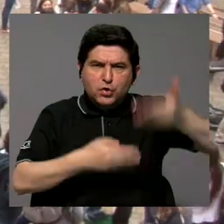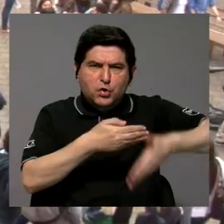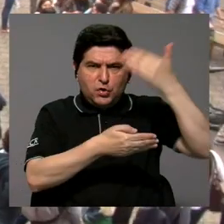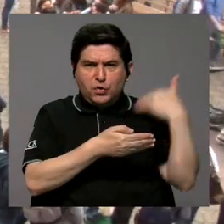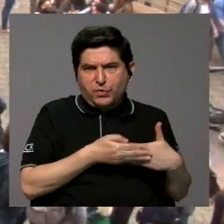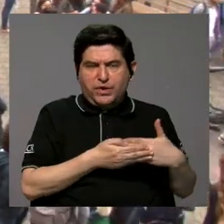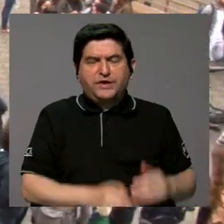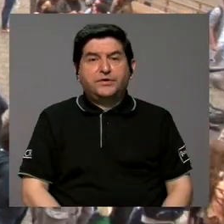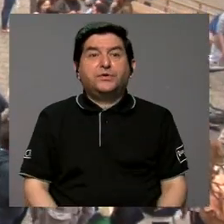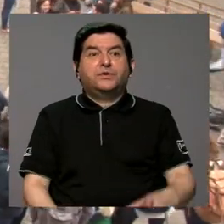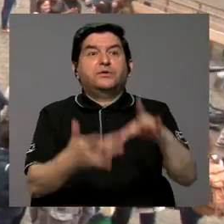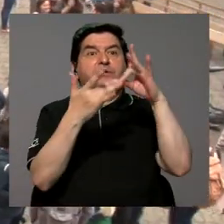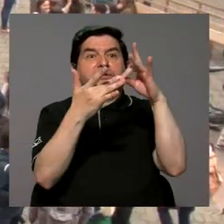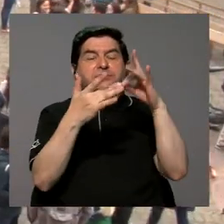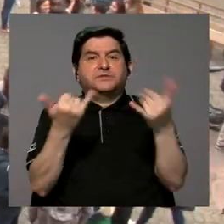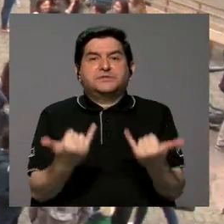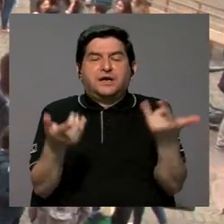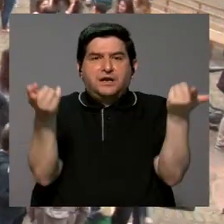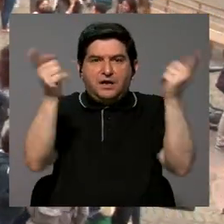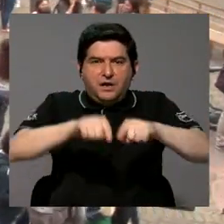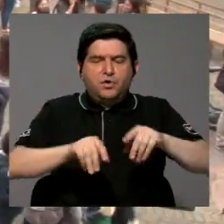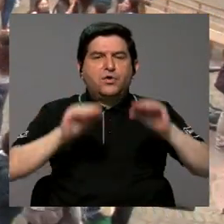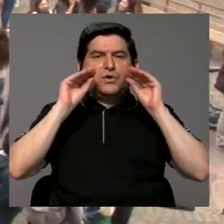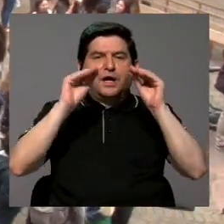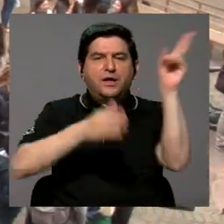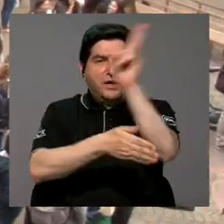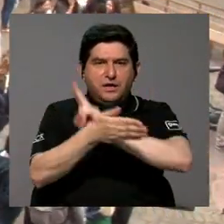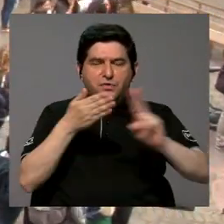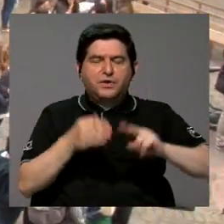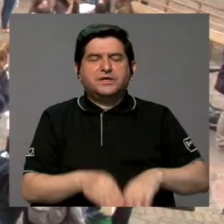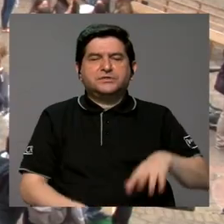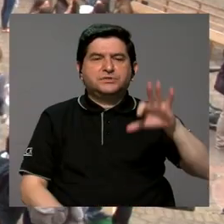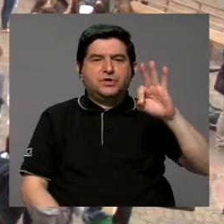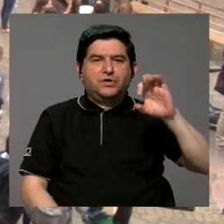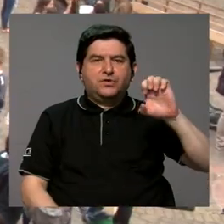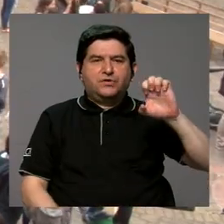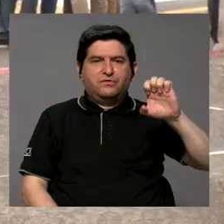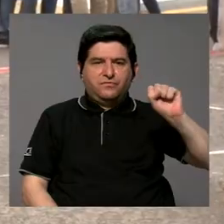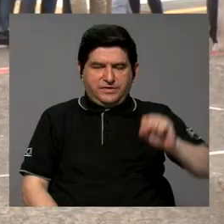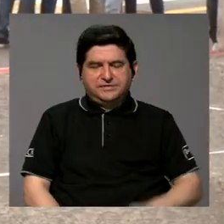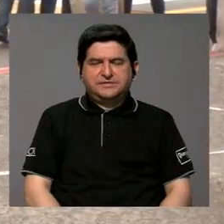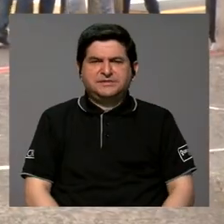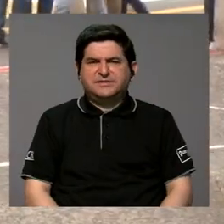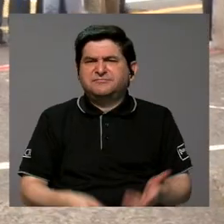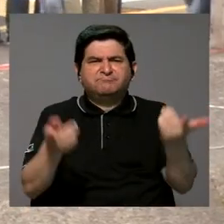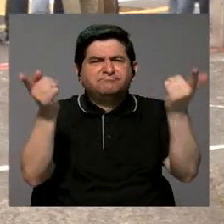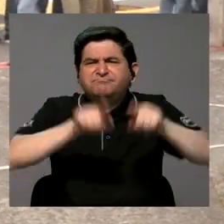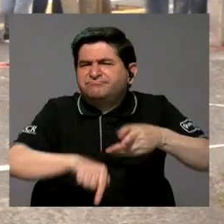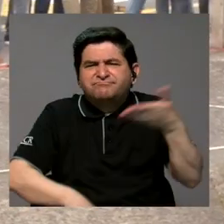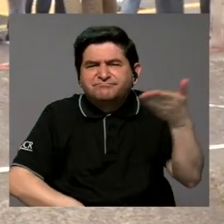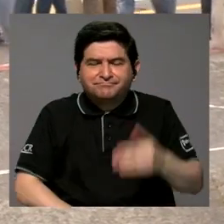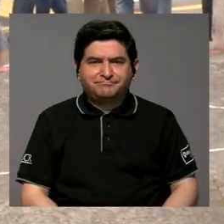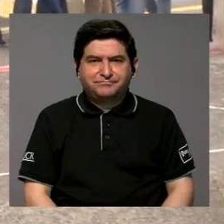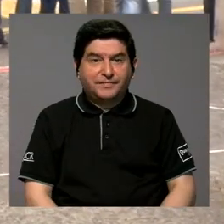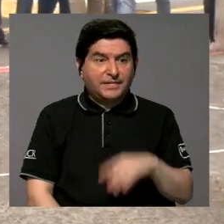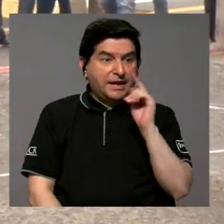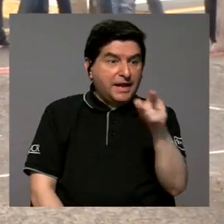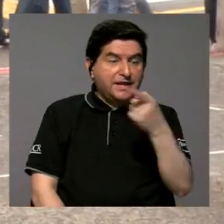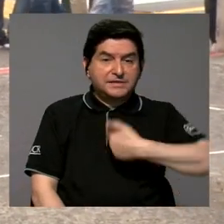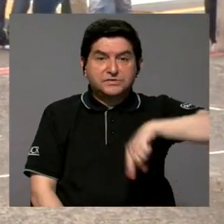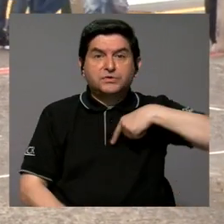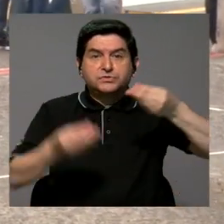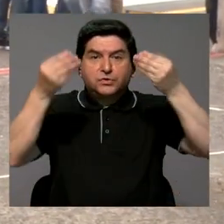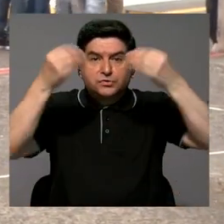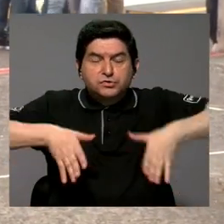anteriores, y sobre todo con esto que está pasando con la educación superior y el FES, etc. Bueno, ¿qué es que sucede? Yo creo que eso de que hemos